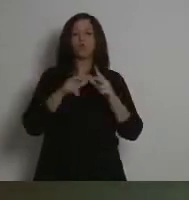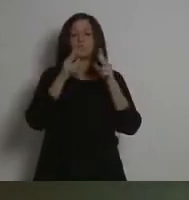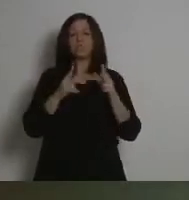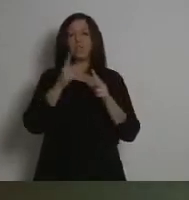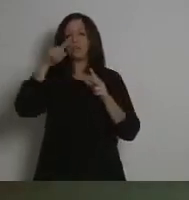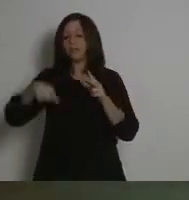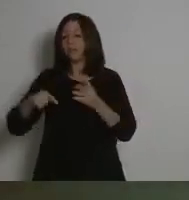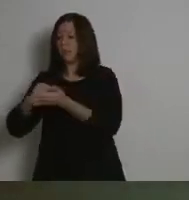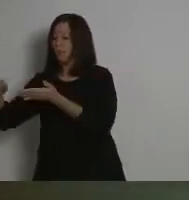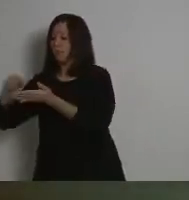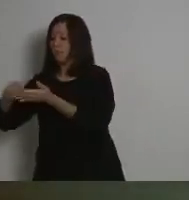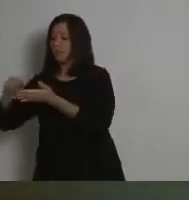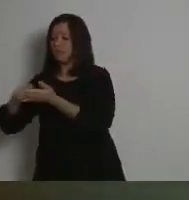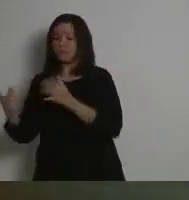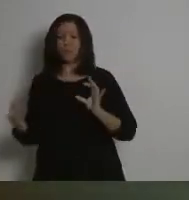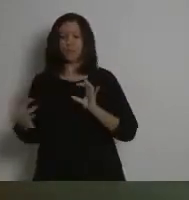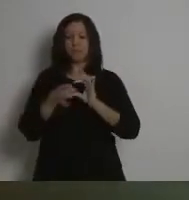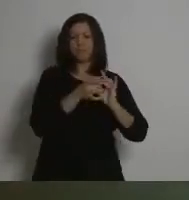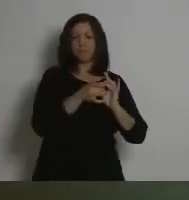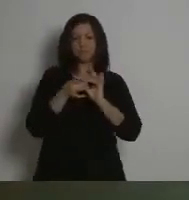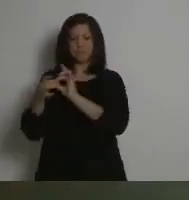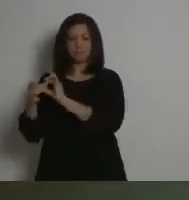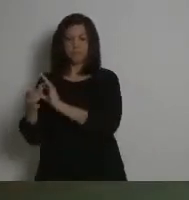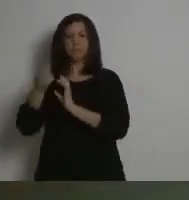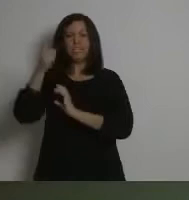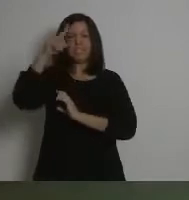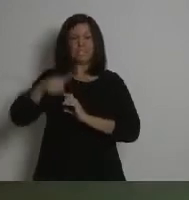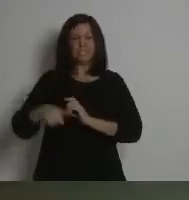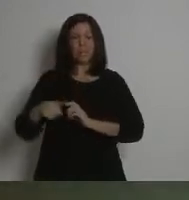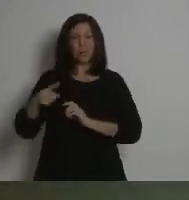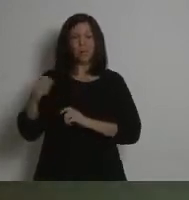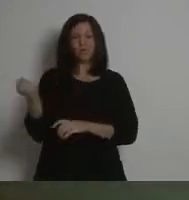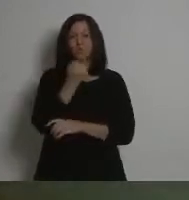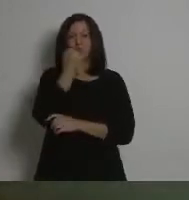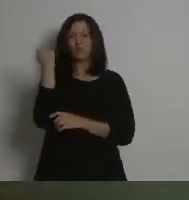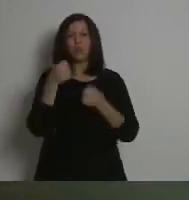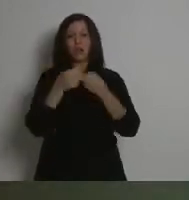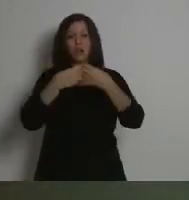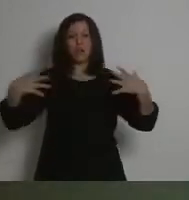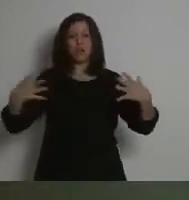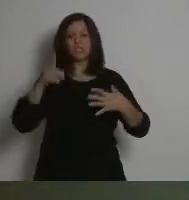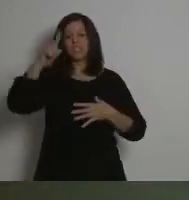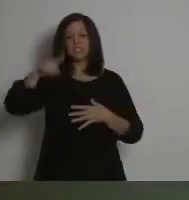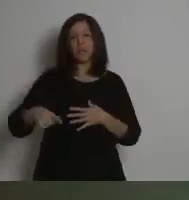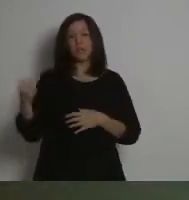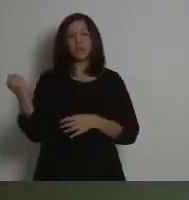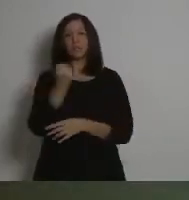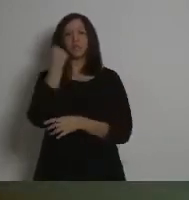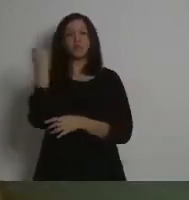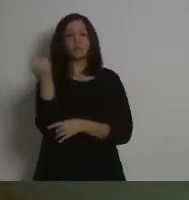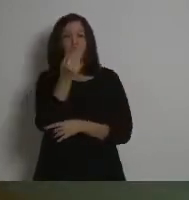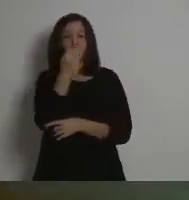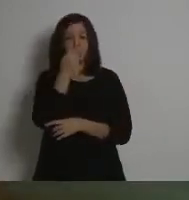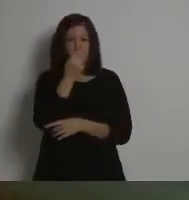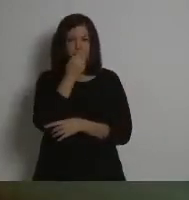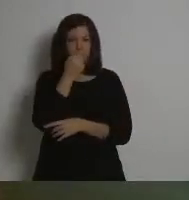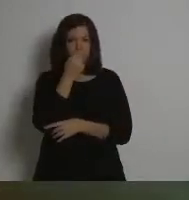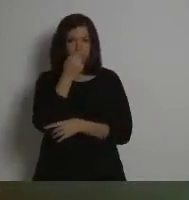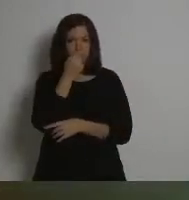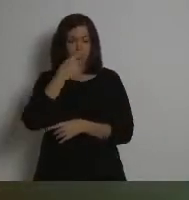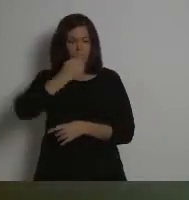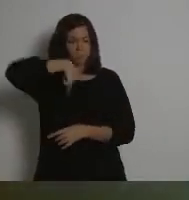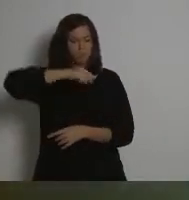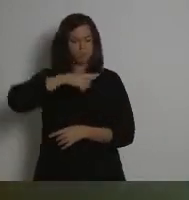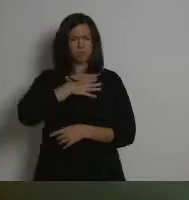Y también un debate sobre soberanía energética versus soberanía alimentaria. Debates que debemos ser